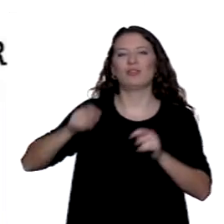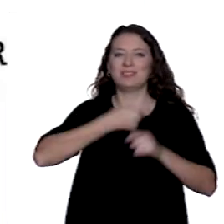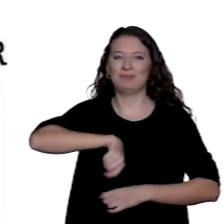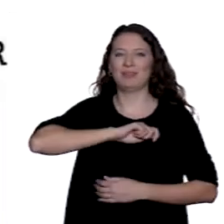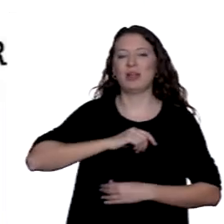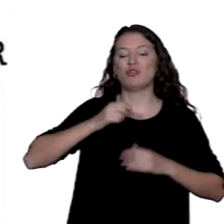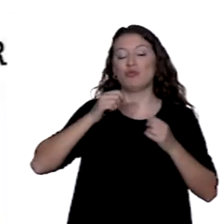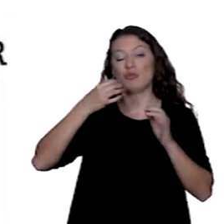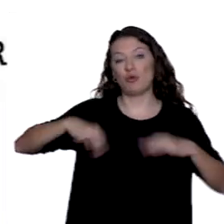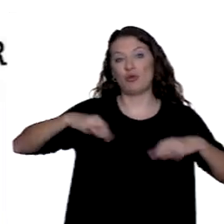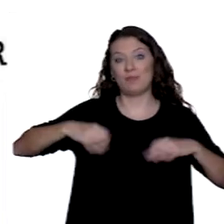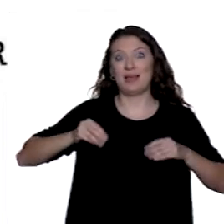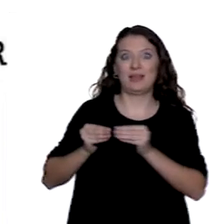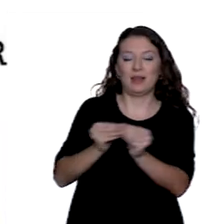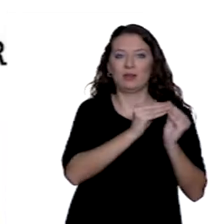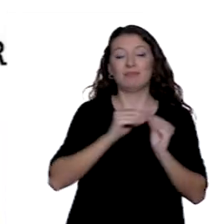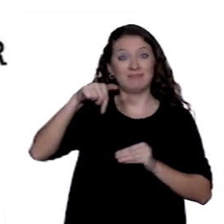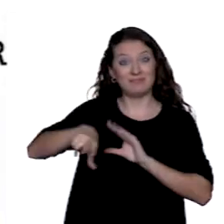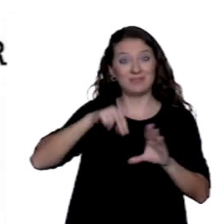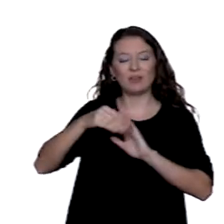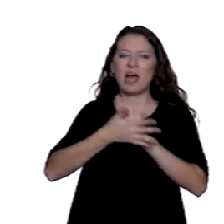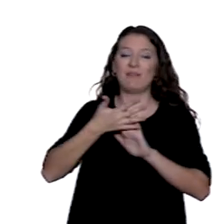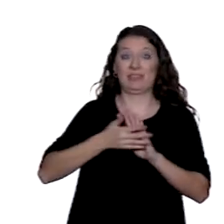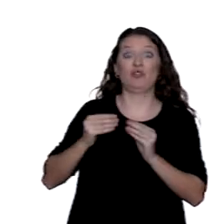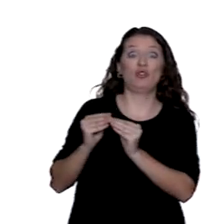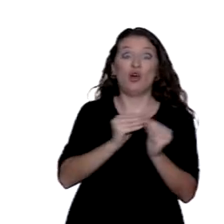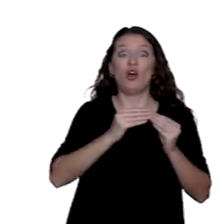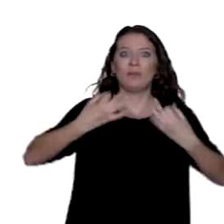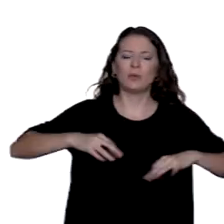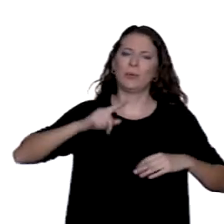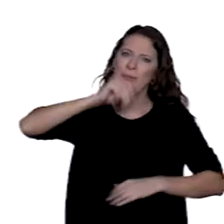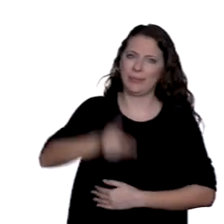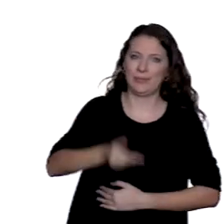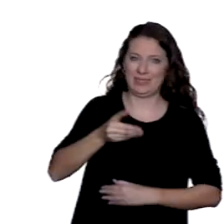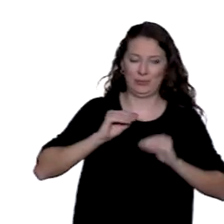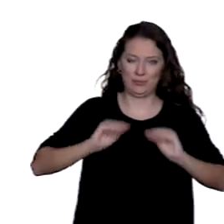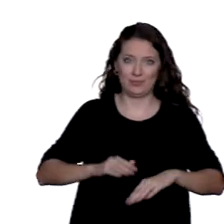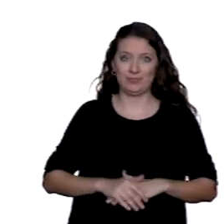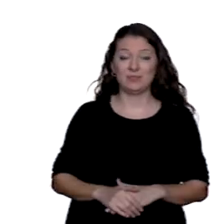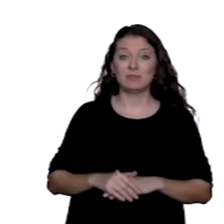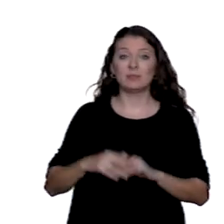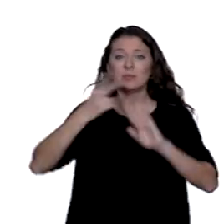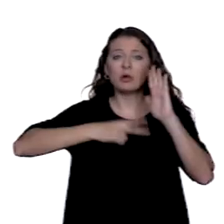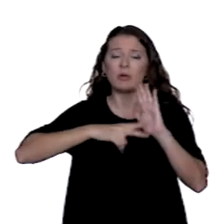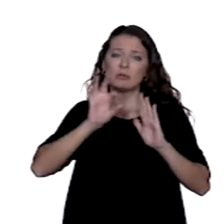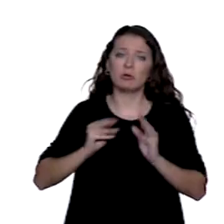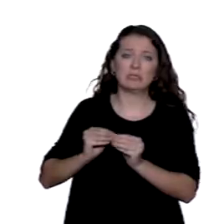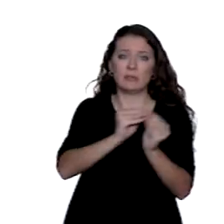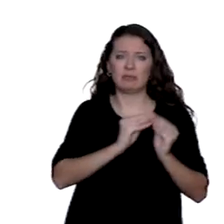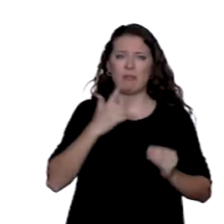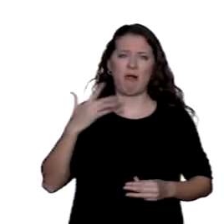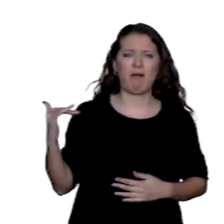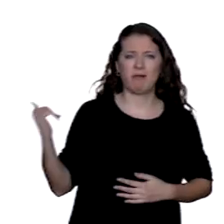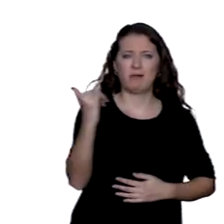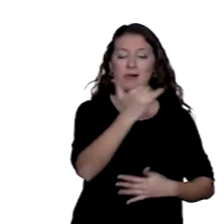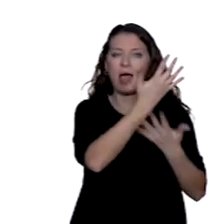Este vídeo trata sobre la importancia de la normalización. Las normas o estándares están en todas partes, aunque no seamos